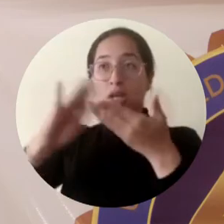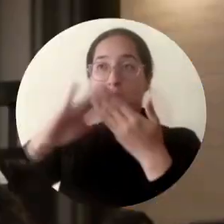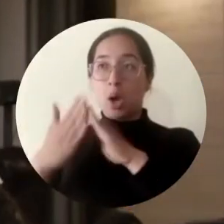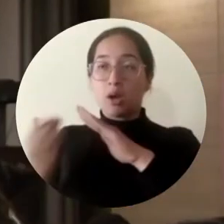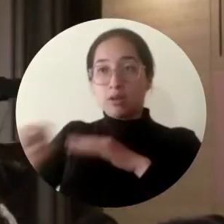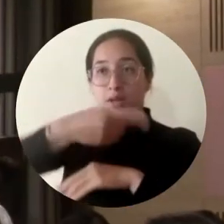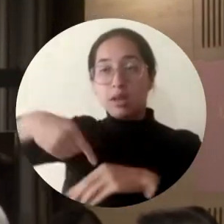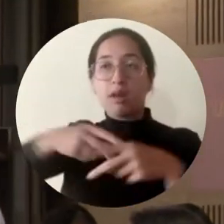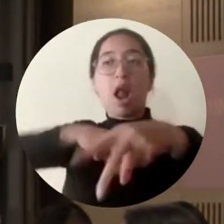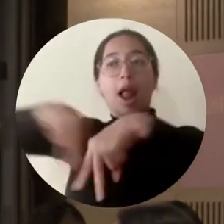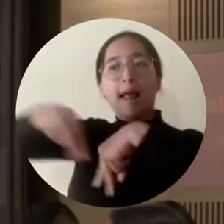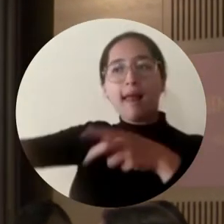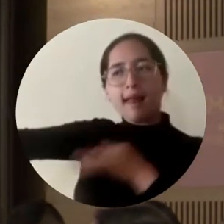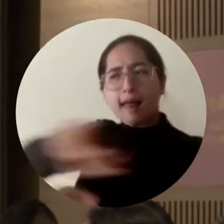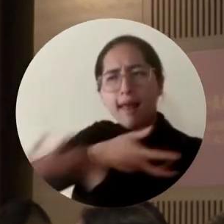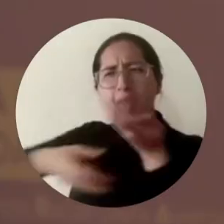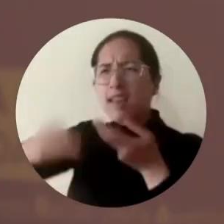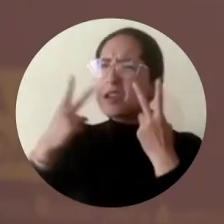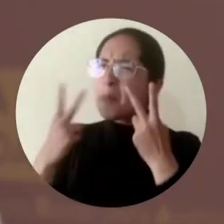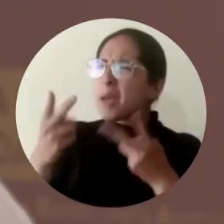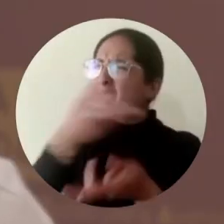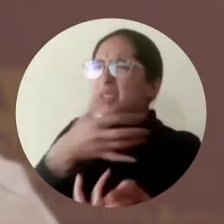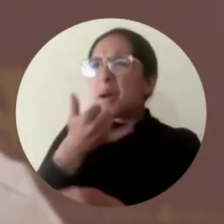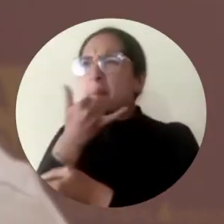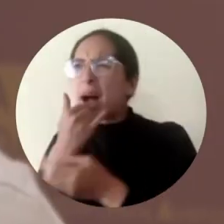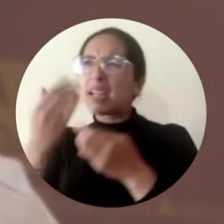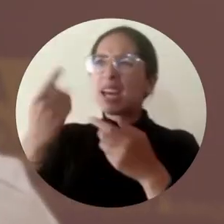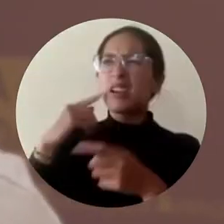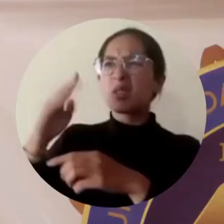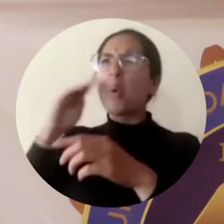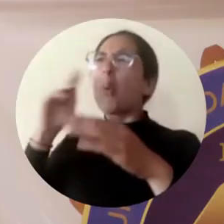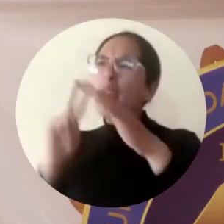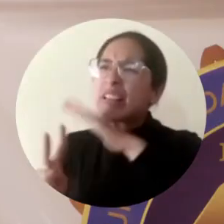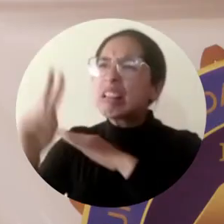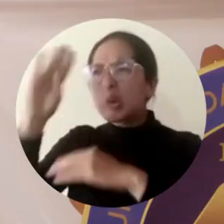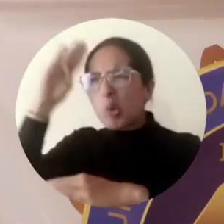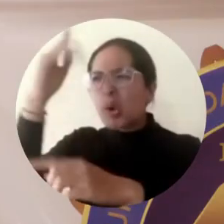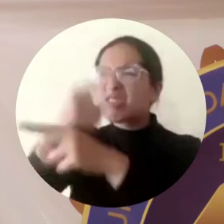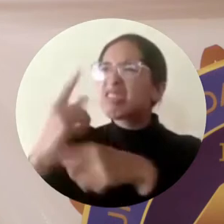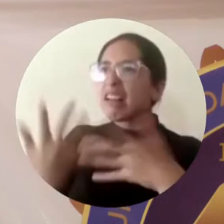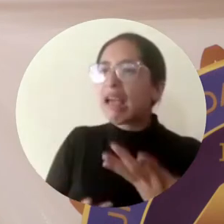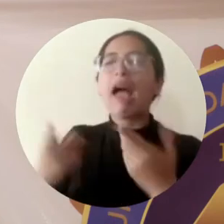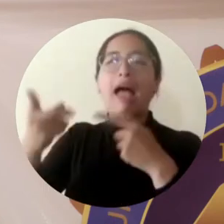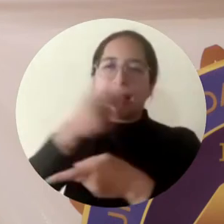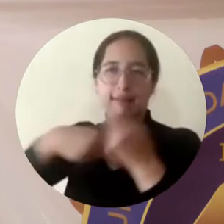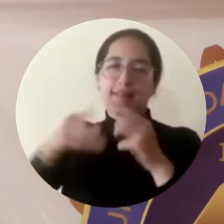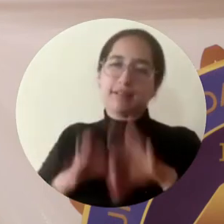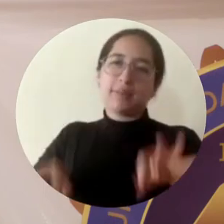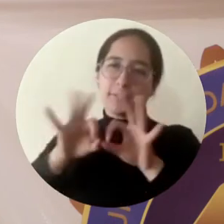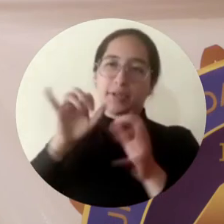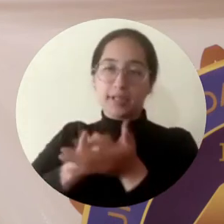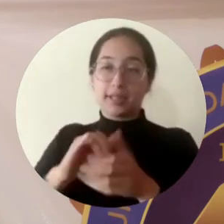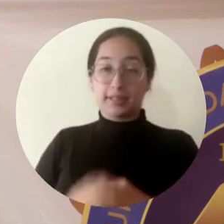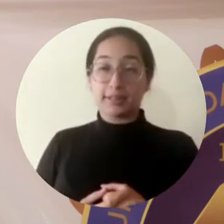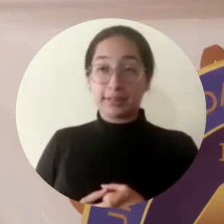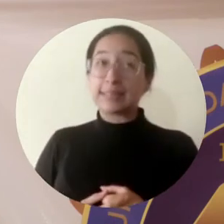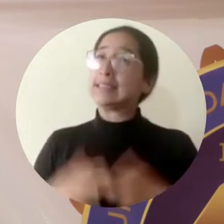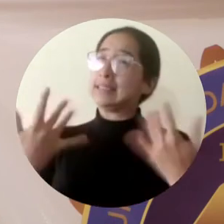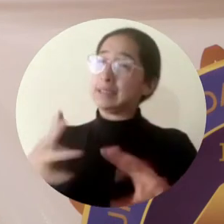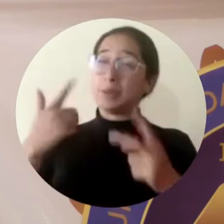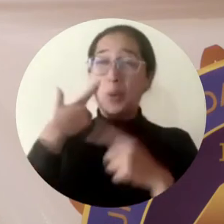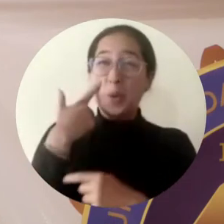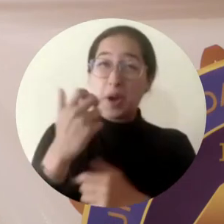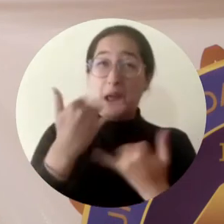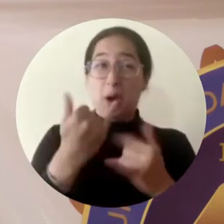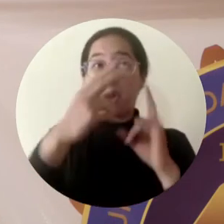comunidad e interactúen de acuerdo a la visión que tiene la comunidad. Es muy satisfactorio ver que la universidad ayuda